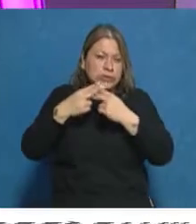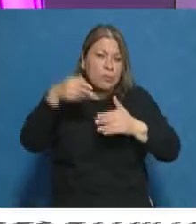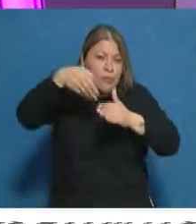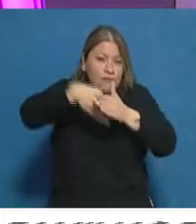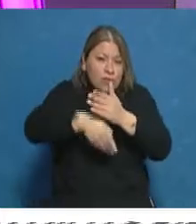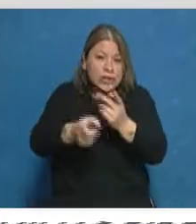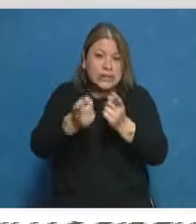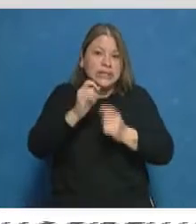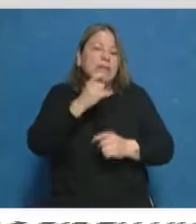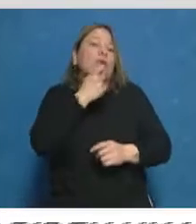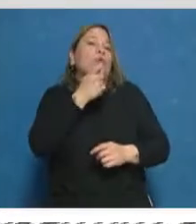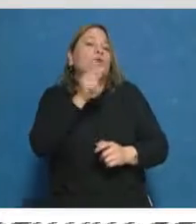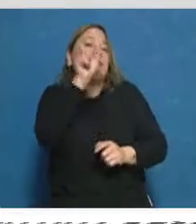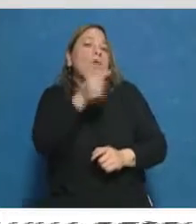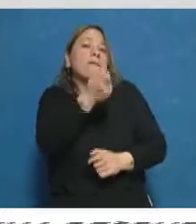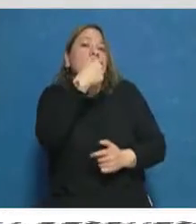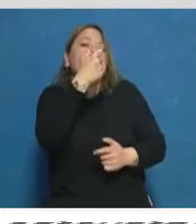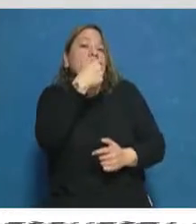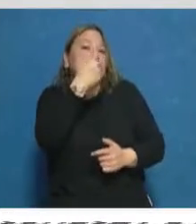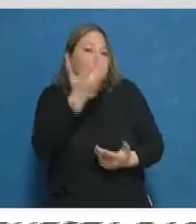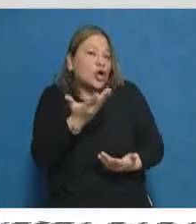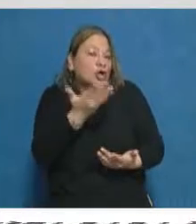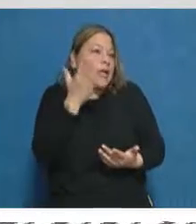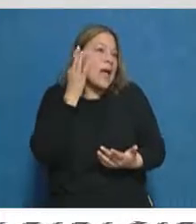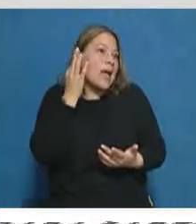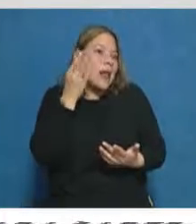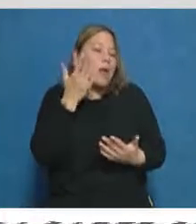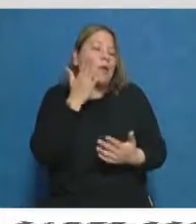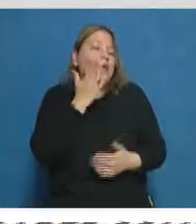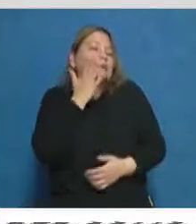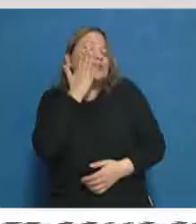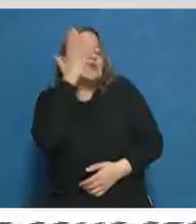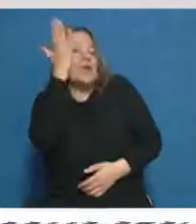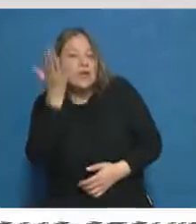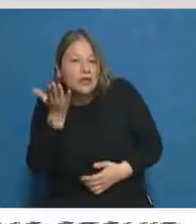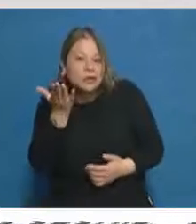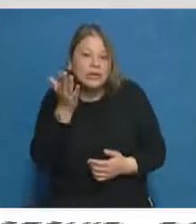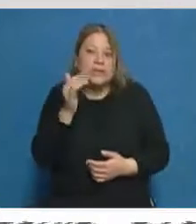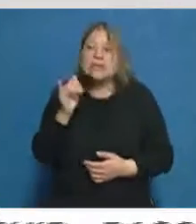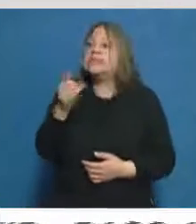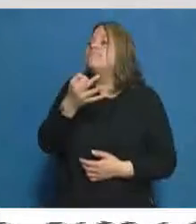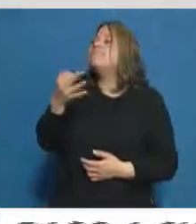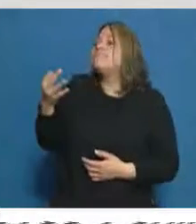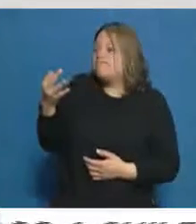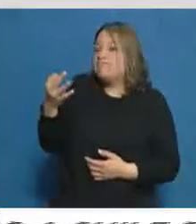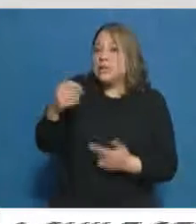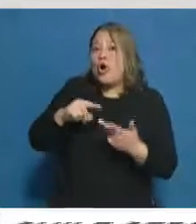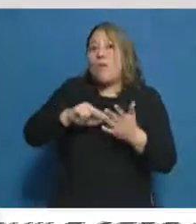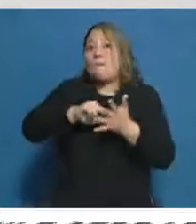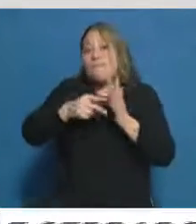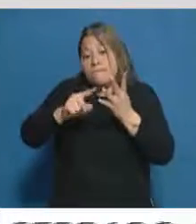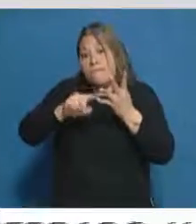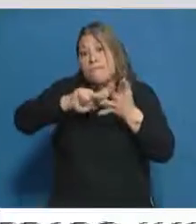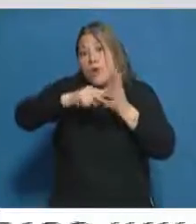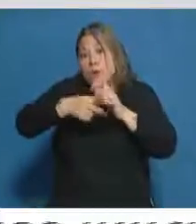Claro, una persona que esté tomando medicación, por ejemplo, que le induzca el sueño. Así es. Que hemos visto un accidente relacionado con problemas neurológicos